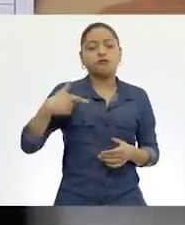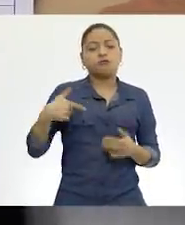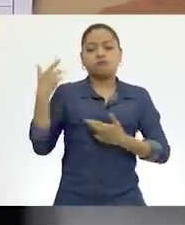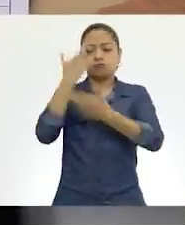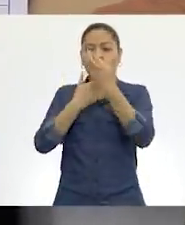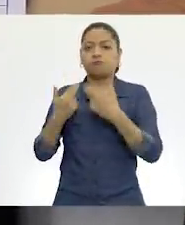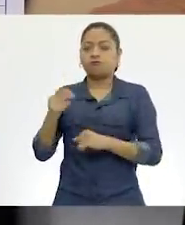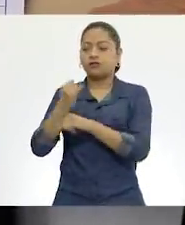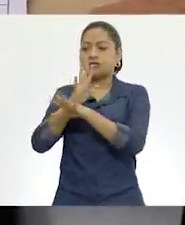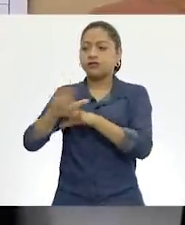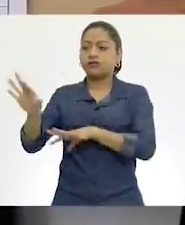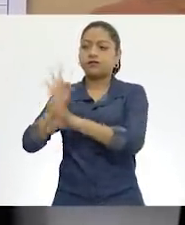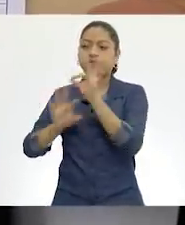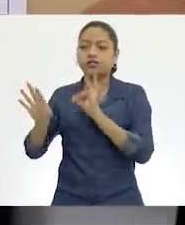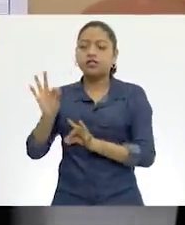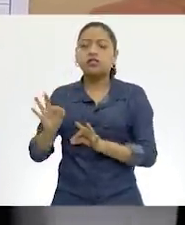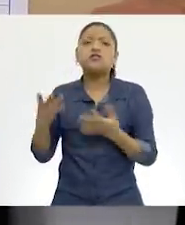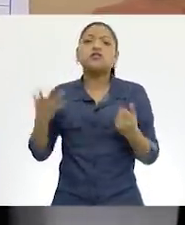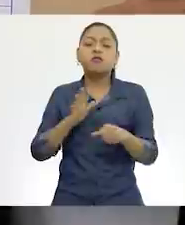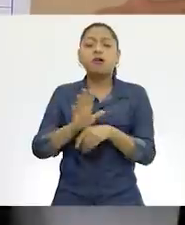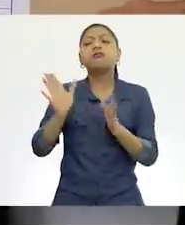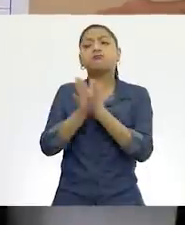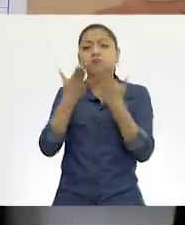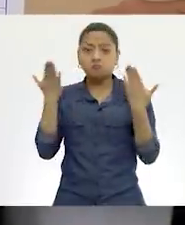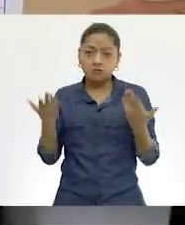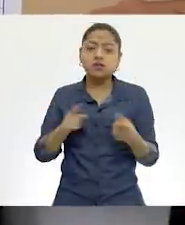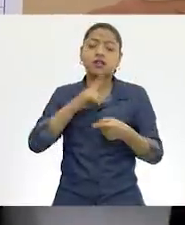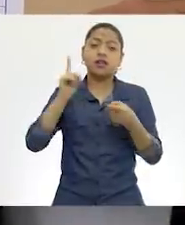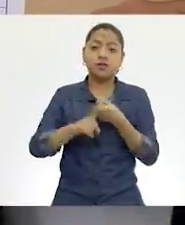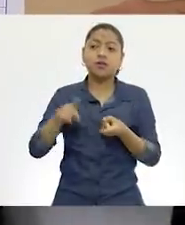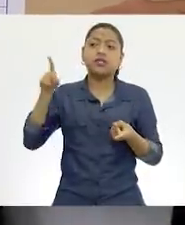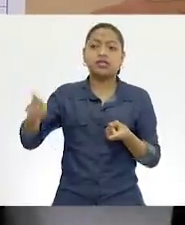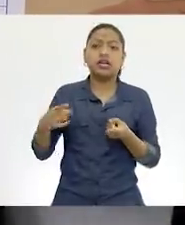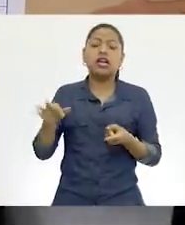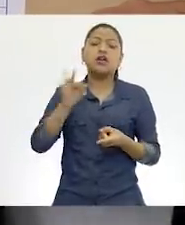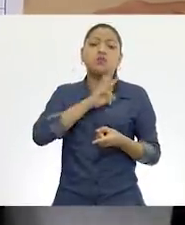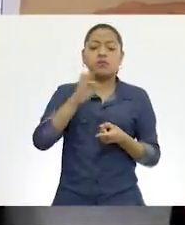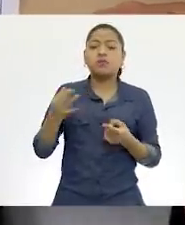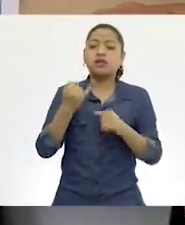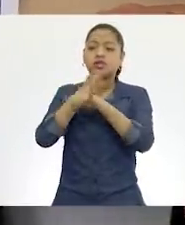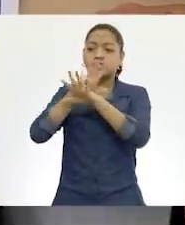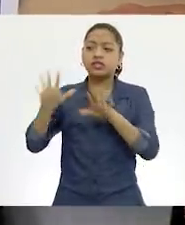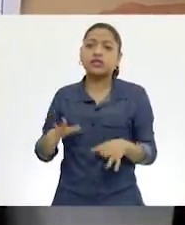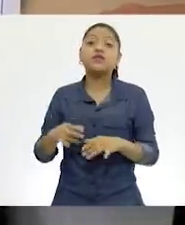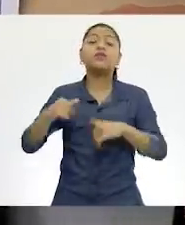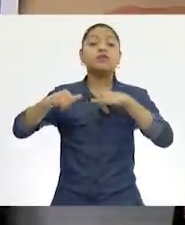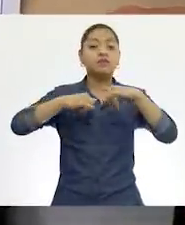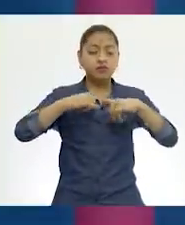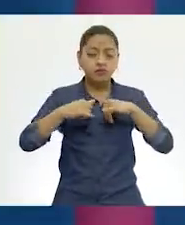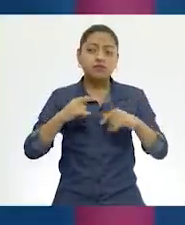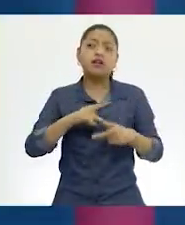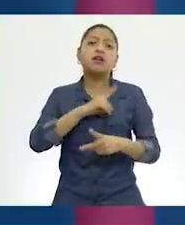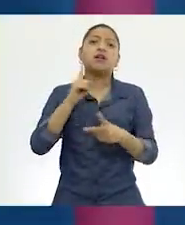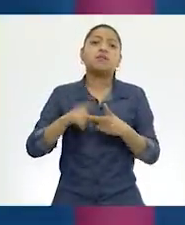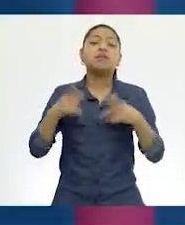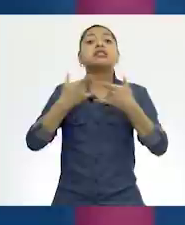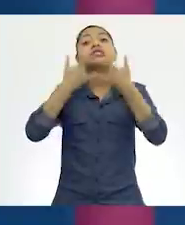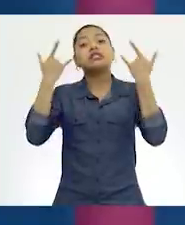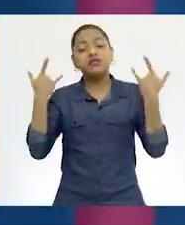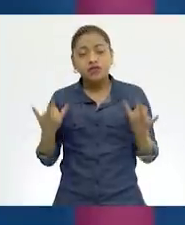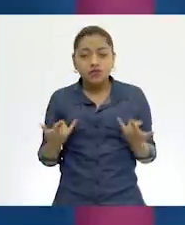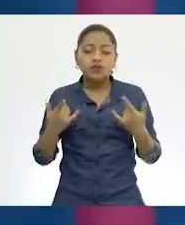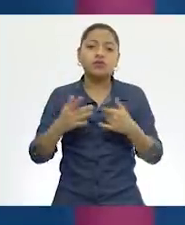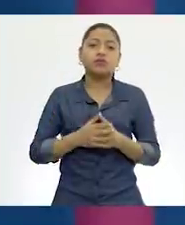revisando nuestros libros de texto en los que hemos podido encontrar información sobre la geografía, la historia